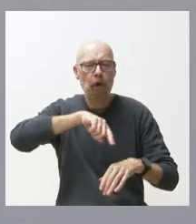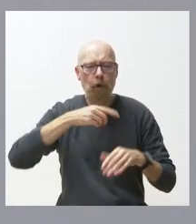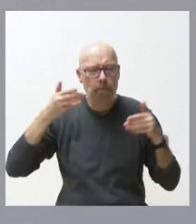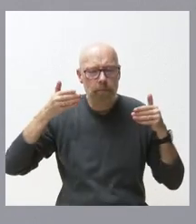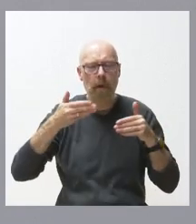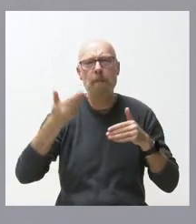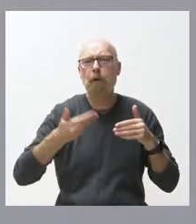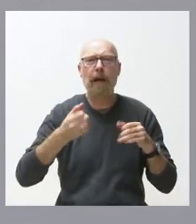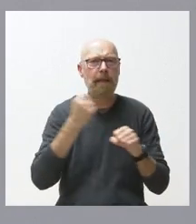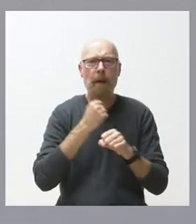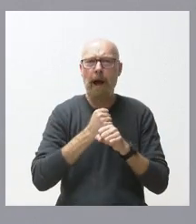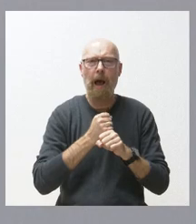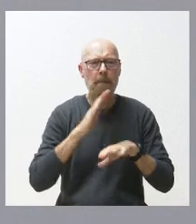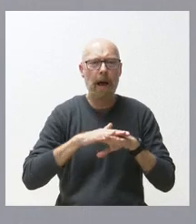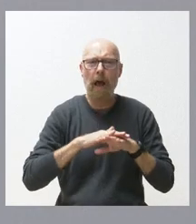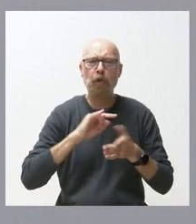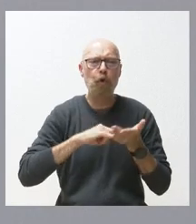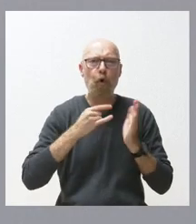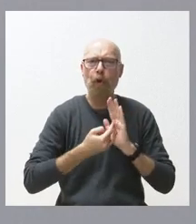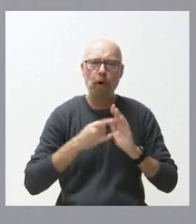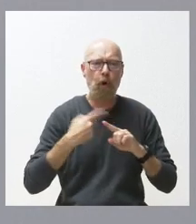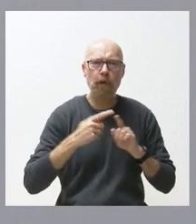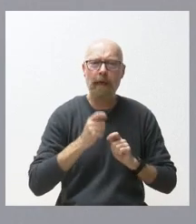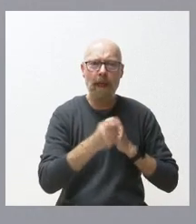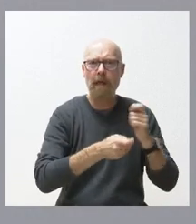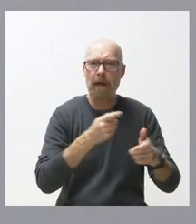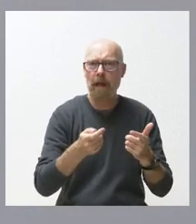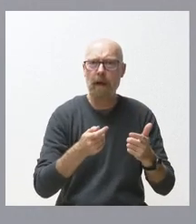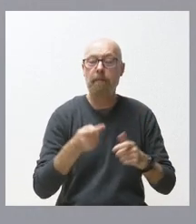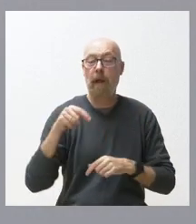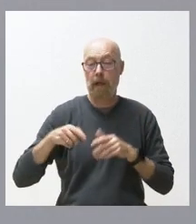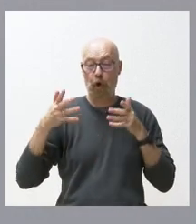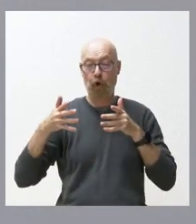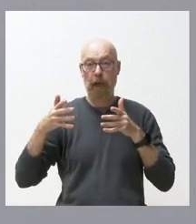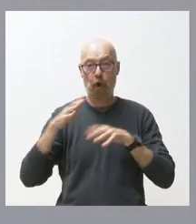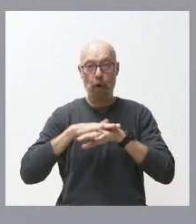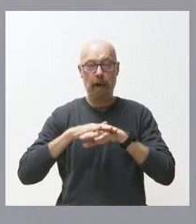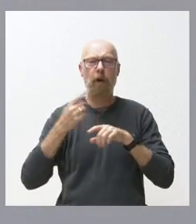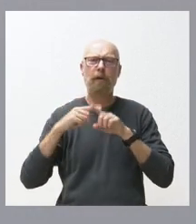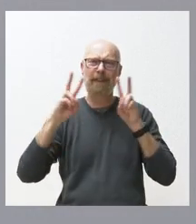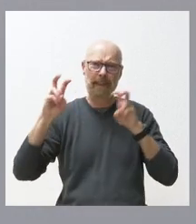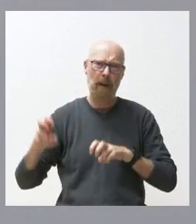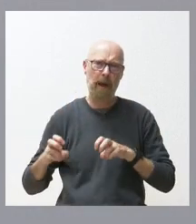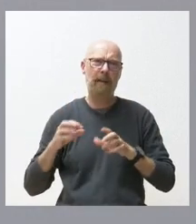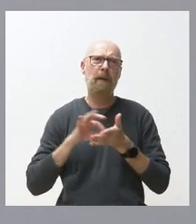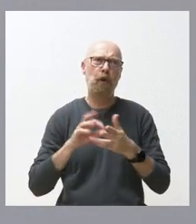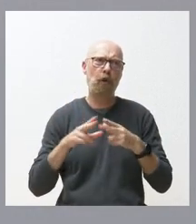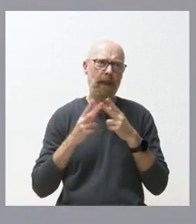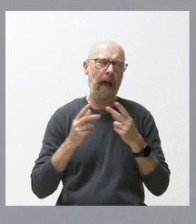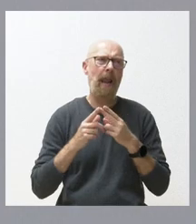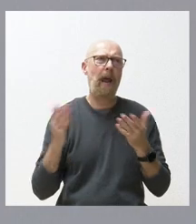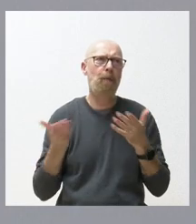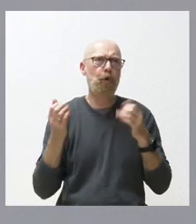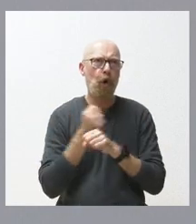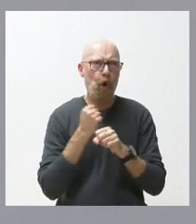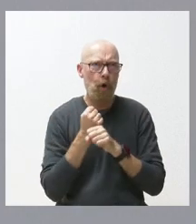problemas hoy en este Consejo de Gobierno traemos muchísimos temas traemos temas de servicios sociales de impulso económico de trabajar para